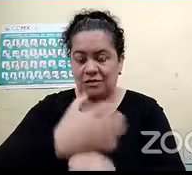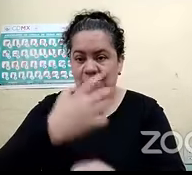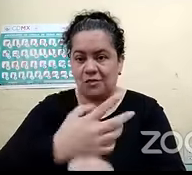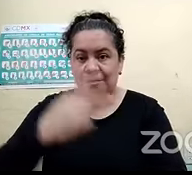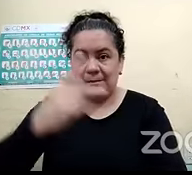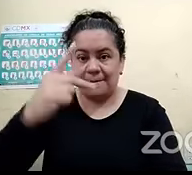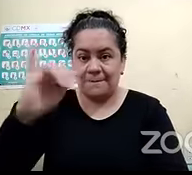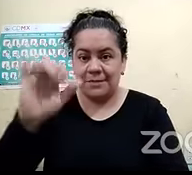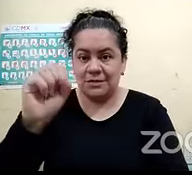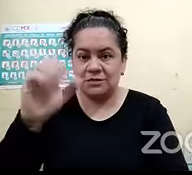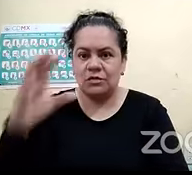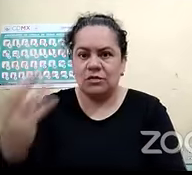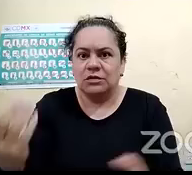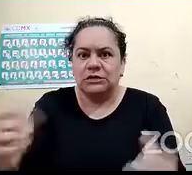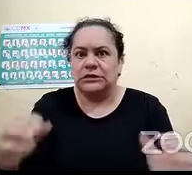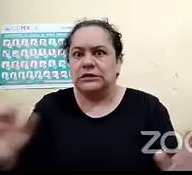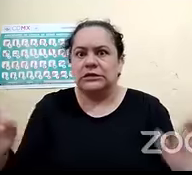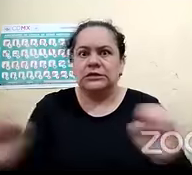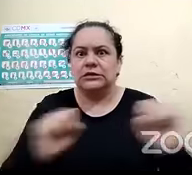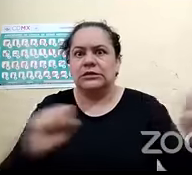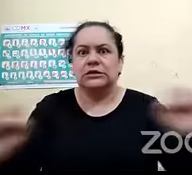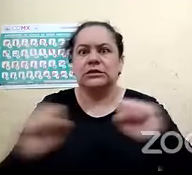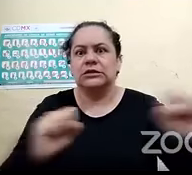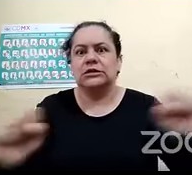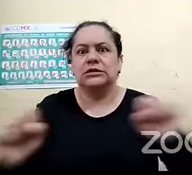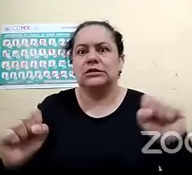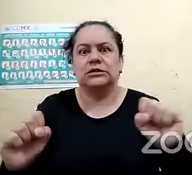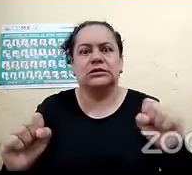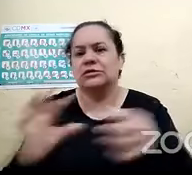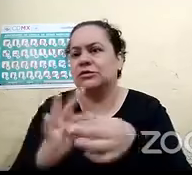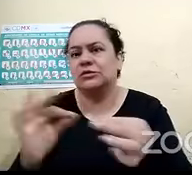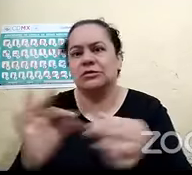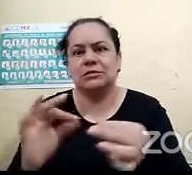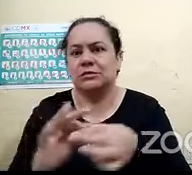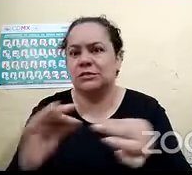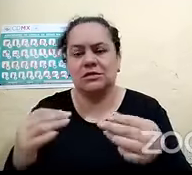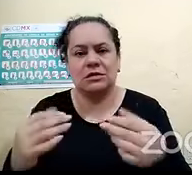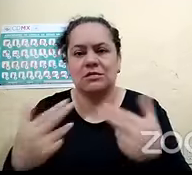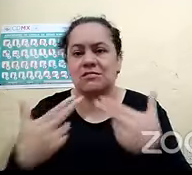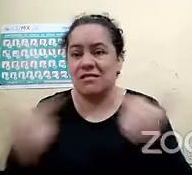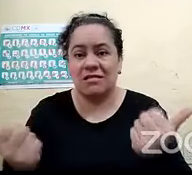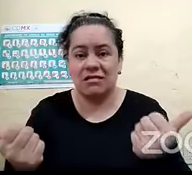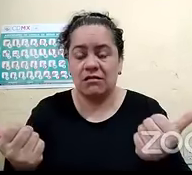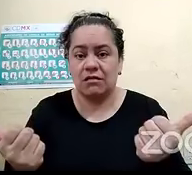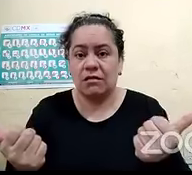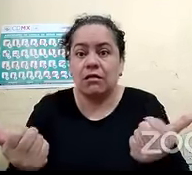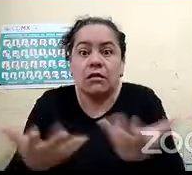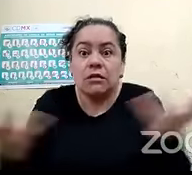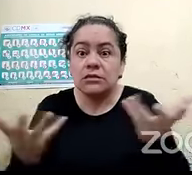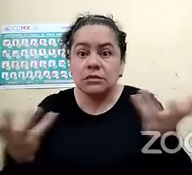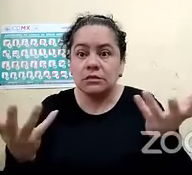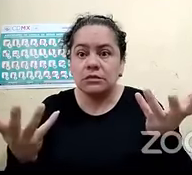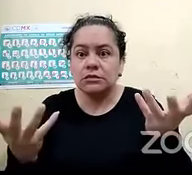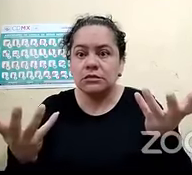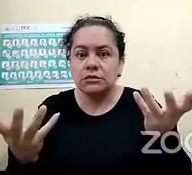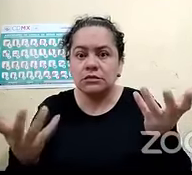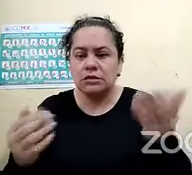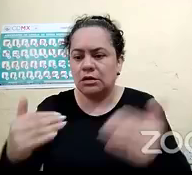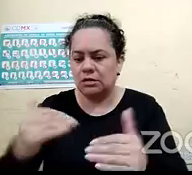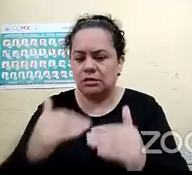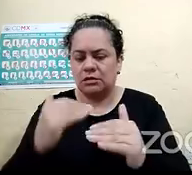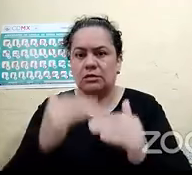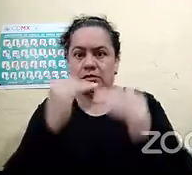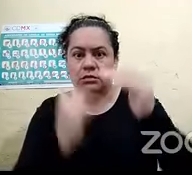a un incendio no sabemos qué hacer no sabemos si el piso que sigue ya es la